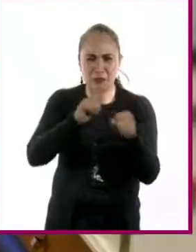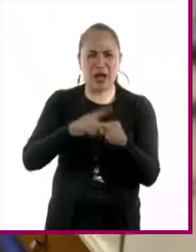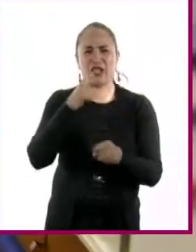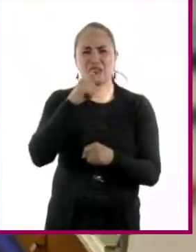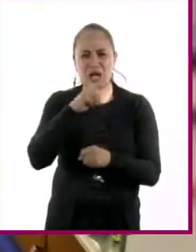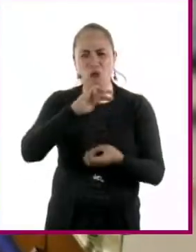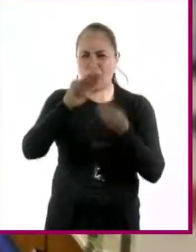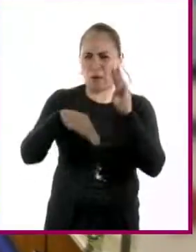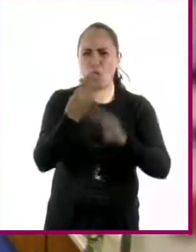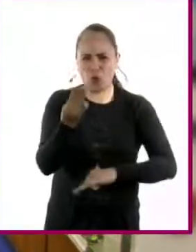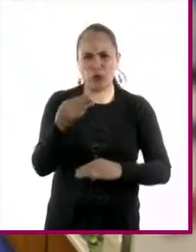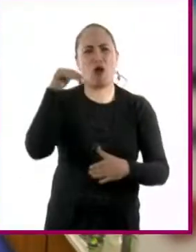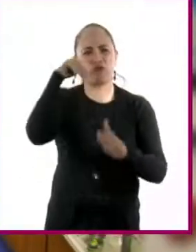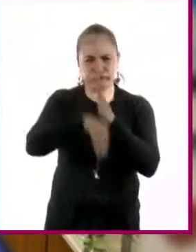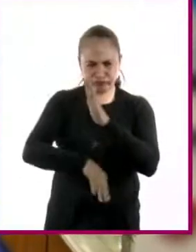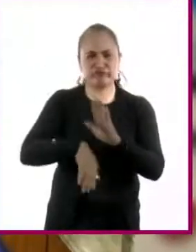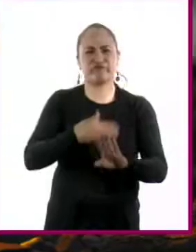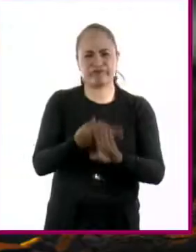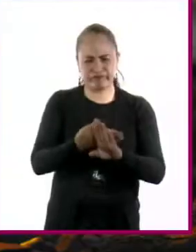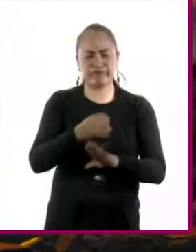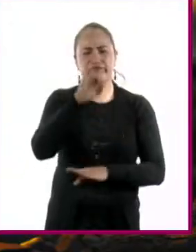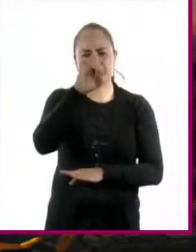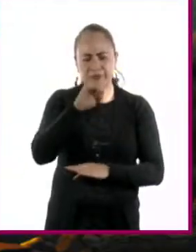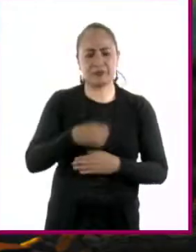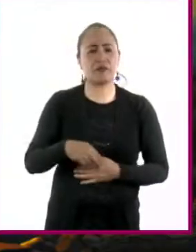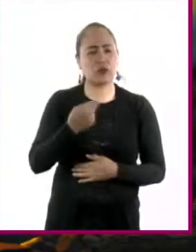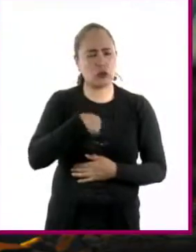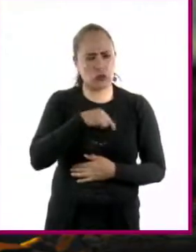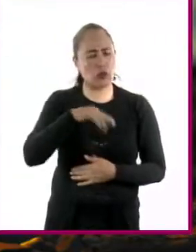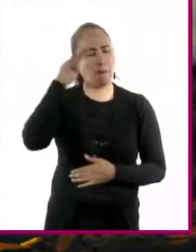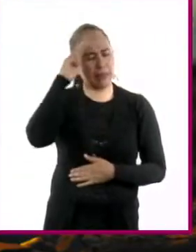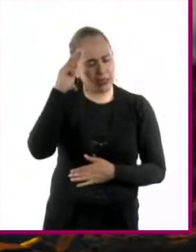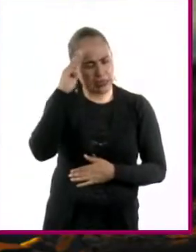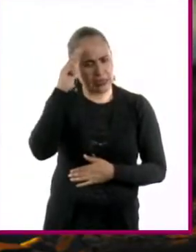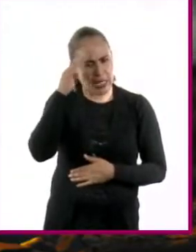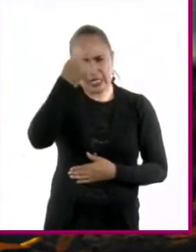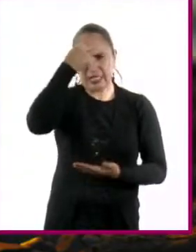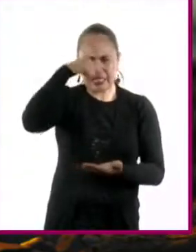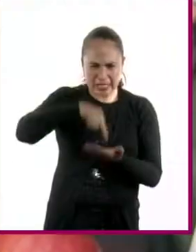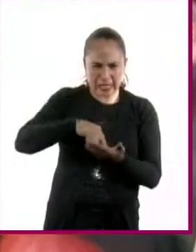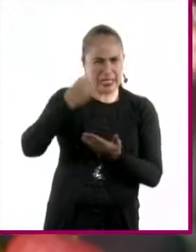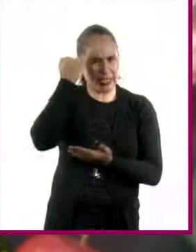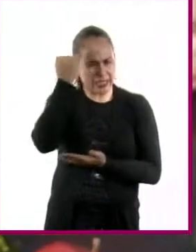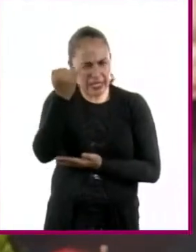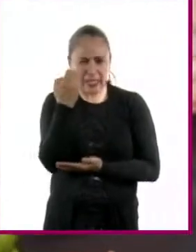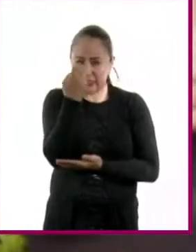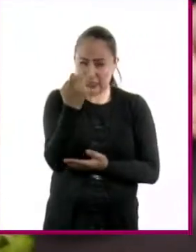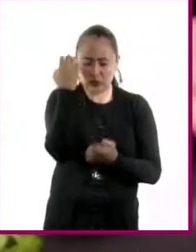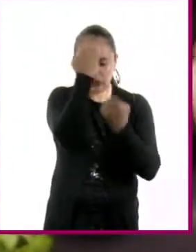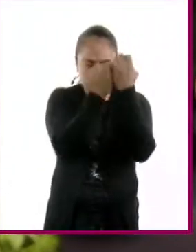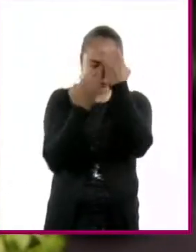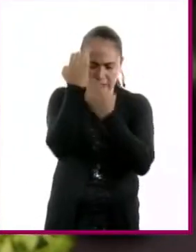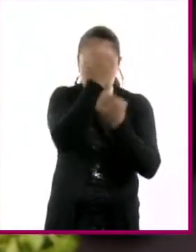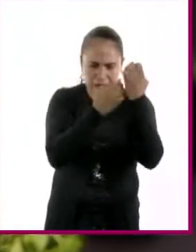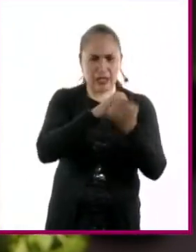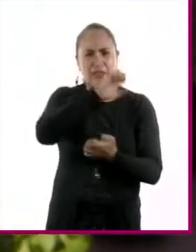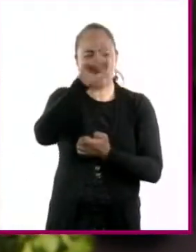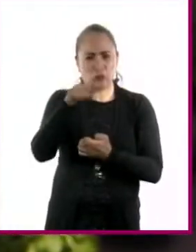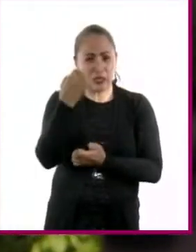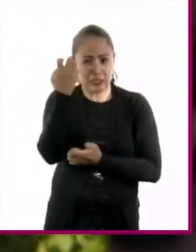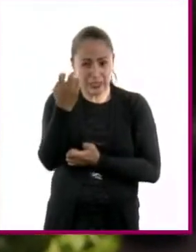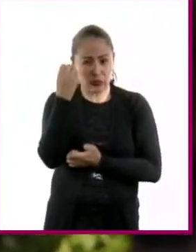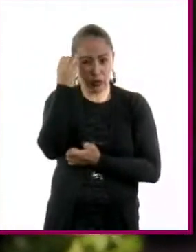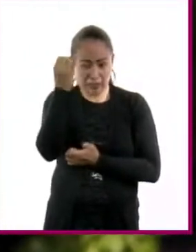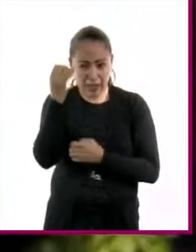planeta. Es muy importante que pensemos y analicemos nuestras propias creencias e ideas, porque es la única manera de cambiarlas y